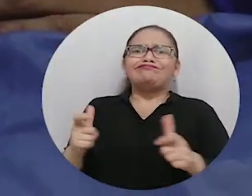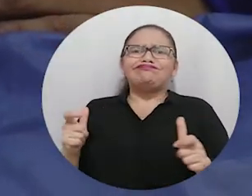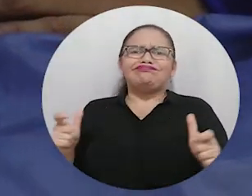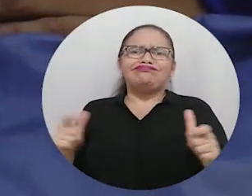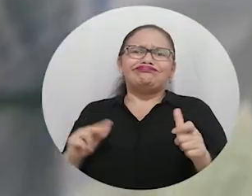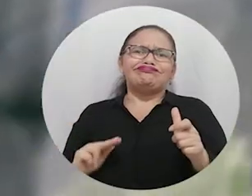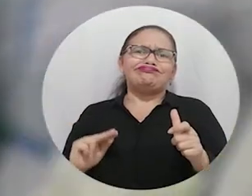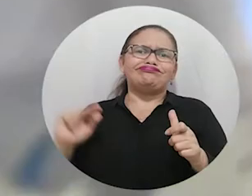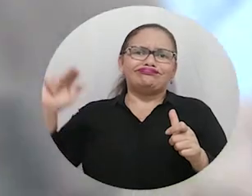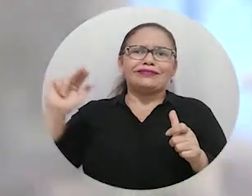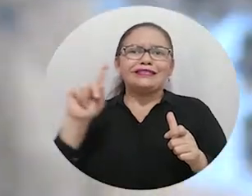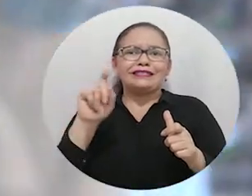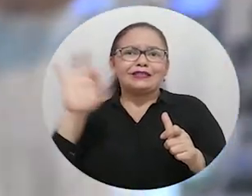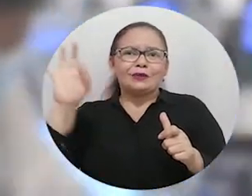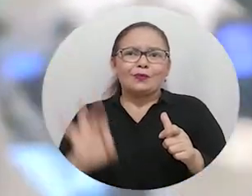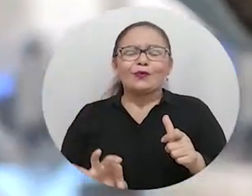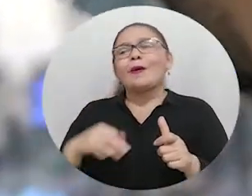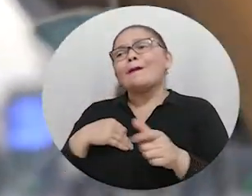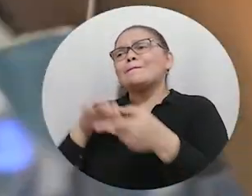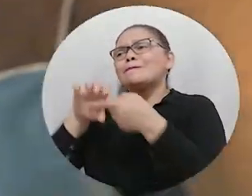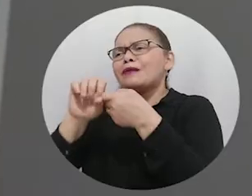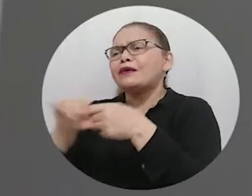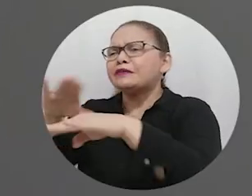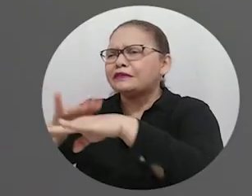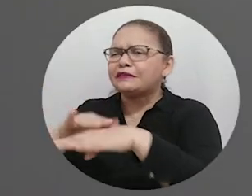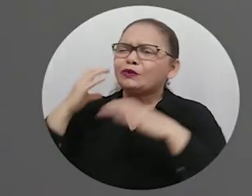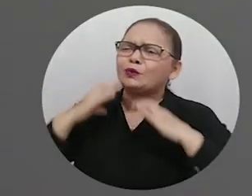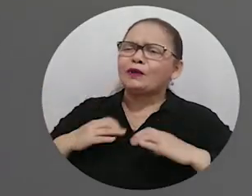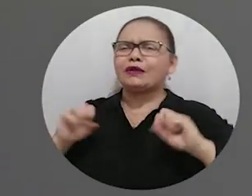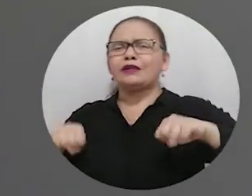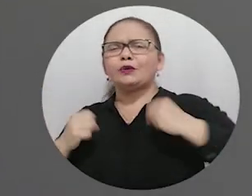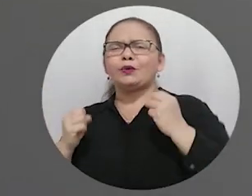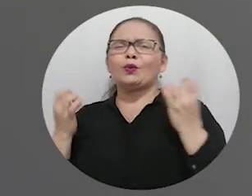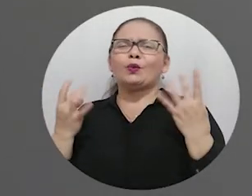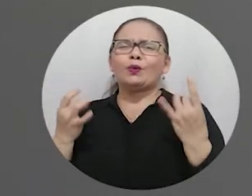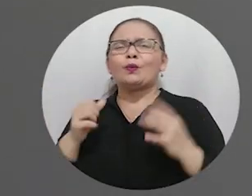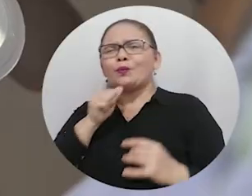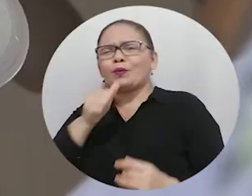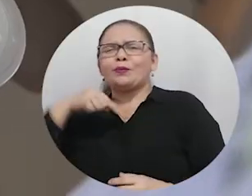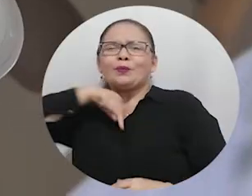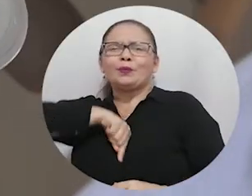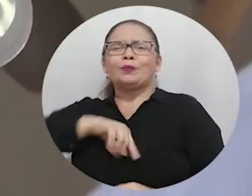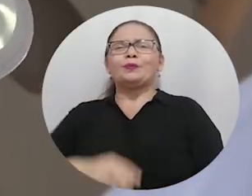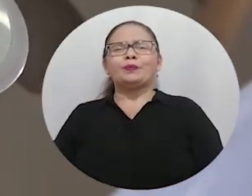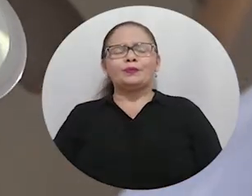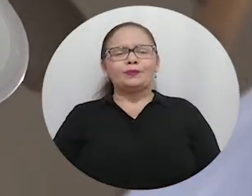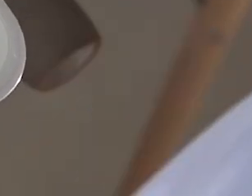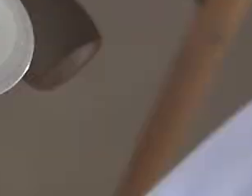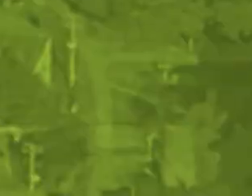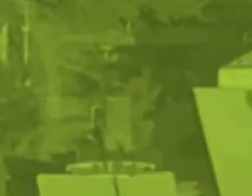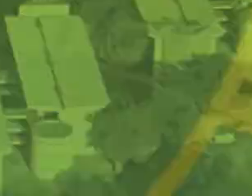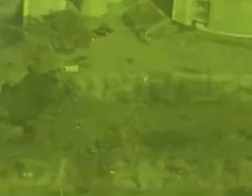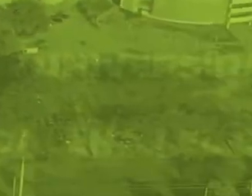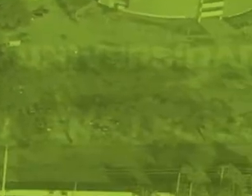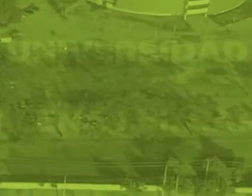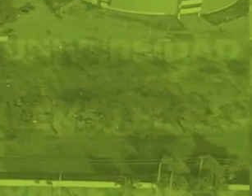a cifras de consultas al médico, en las que un 60% son relacionados con el dolor crónico.